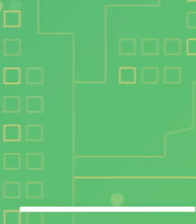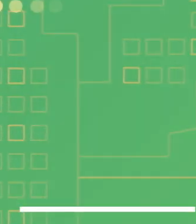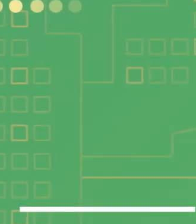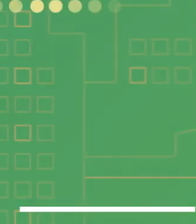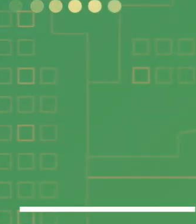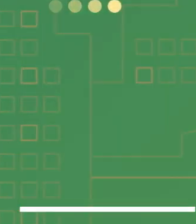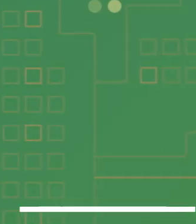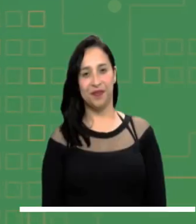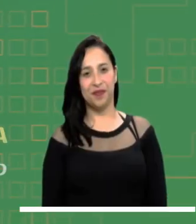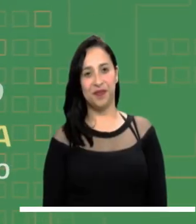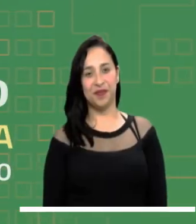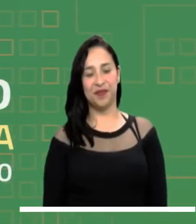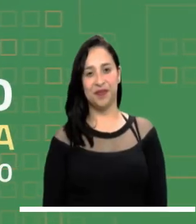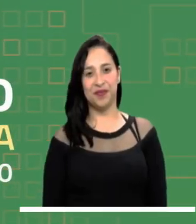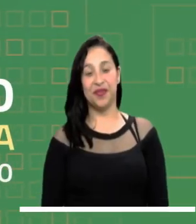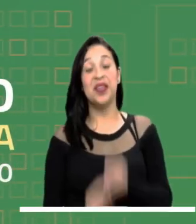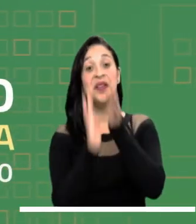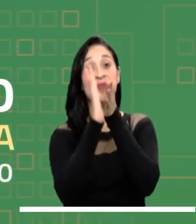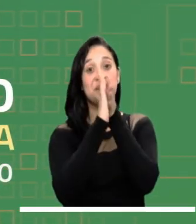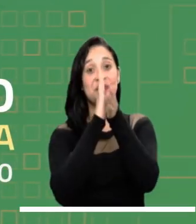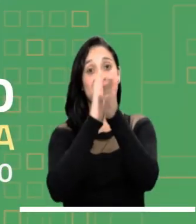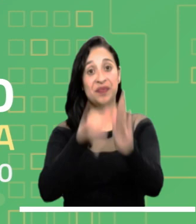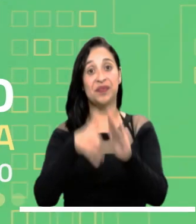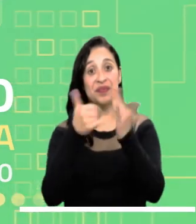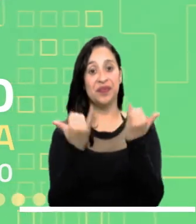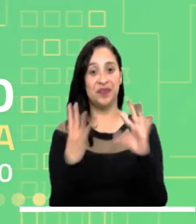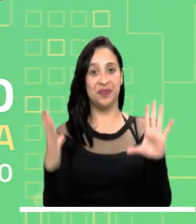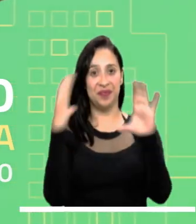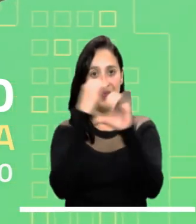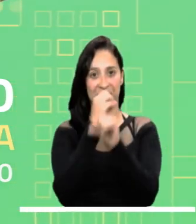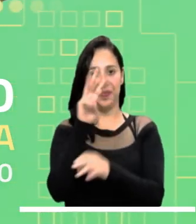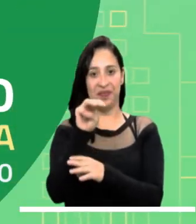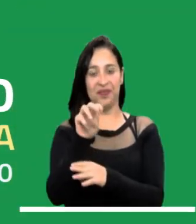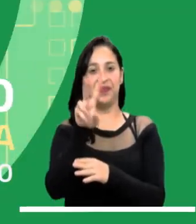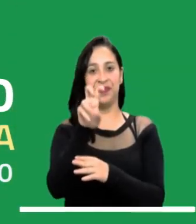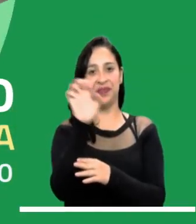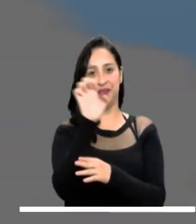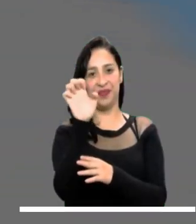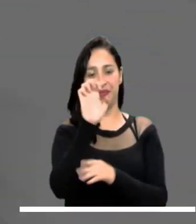Prognóstico para la noche de hoy, martes, 7 de enero y madrugada del miércoles.